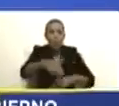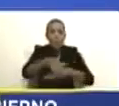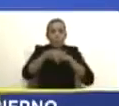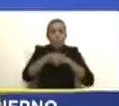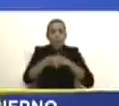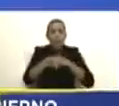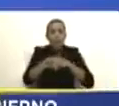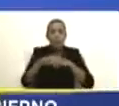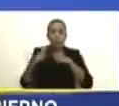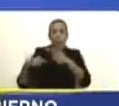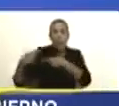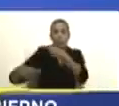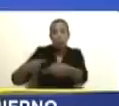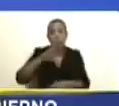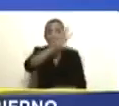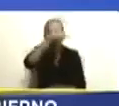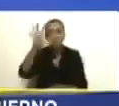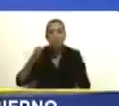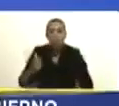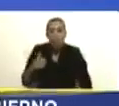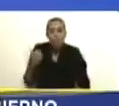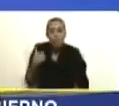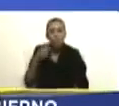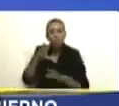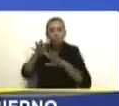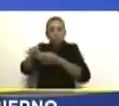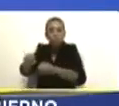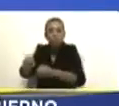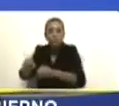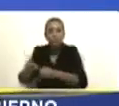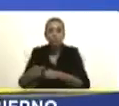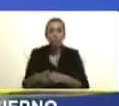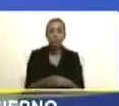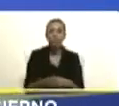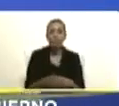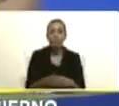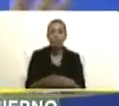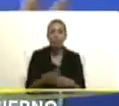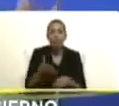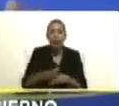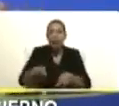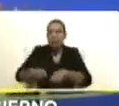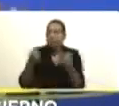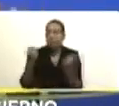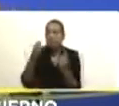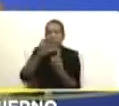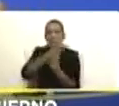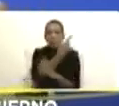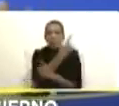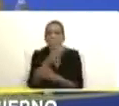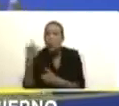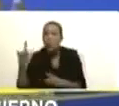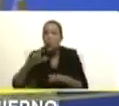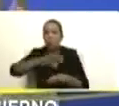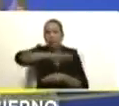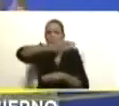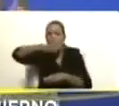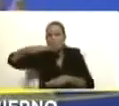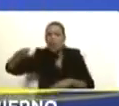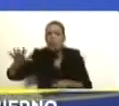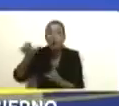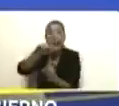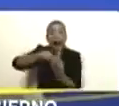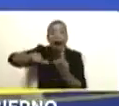luego por sus herederos. Y han destruido una de las